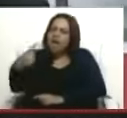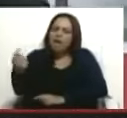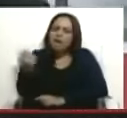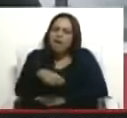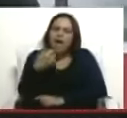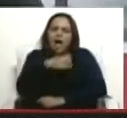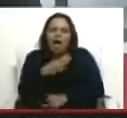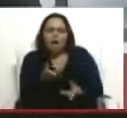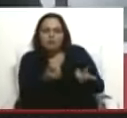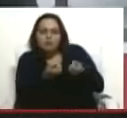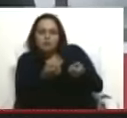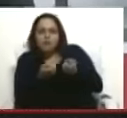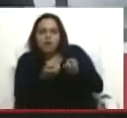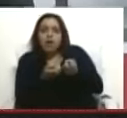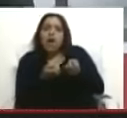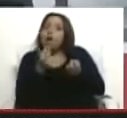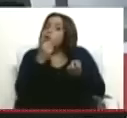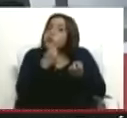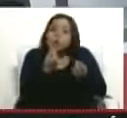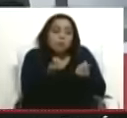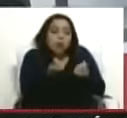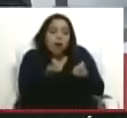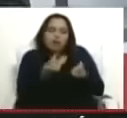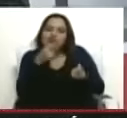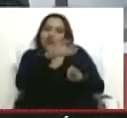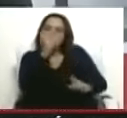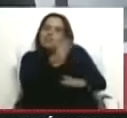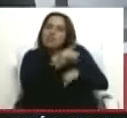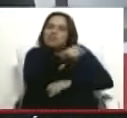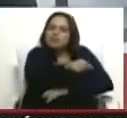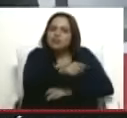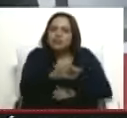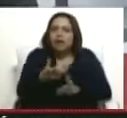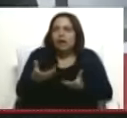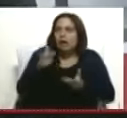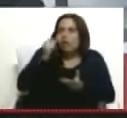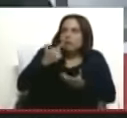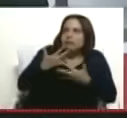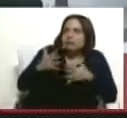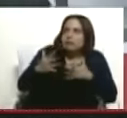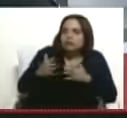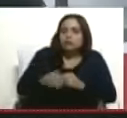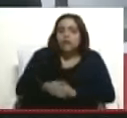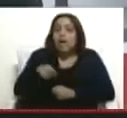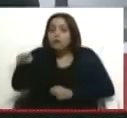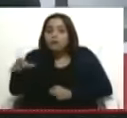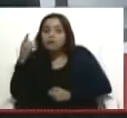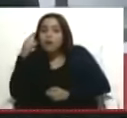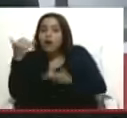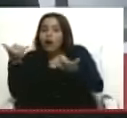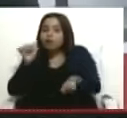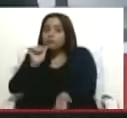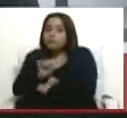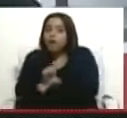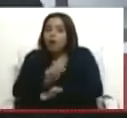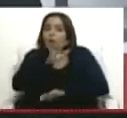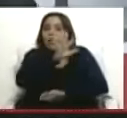si no, no te voy a favorecer en la investigación. Bueno, ahí está. Ya con ella suman 413,